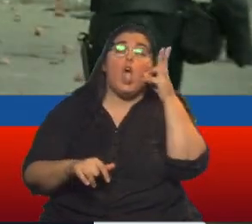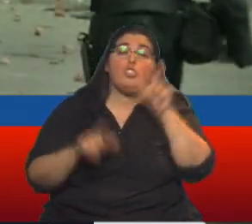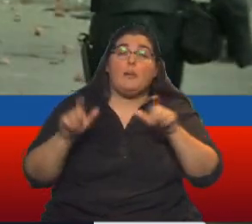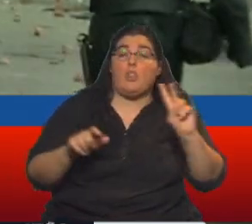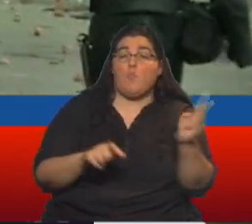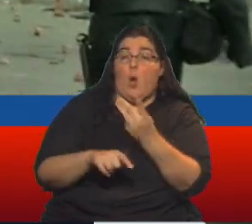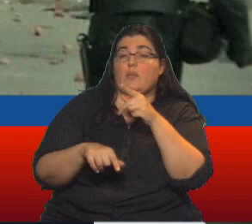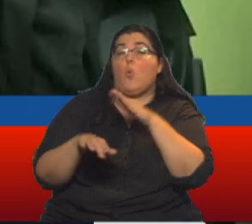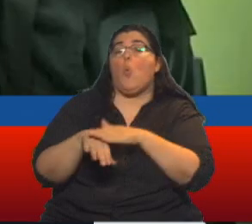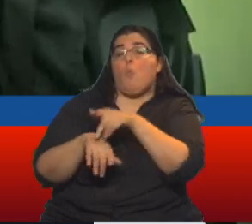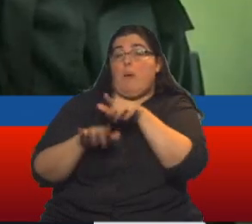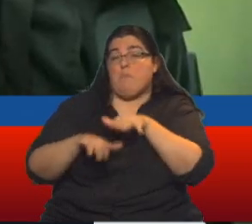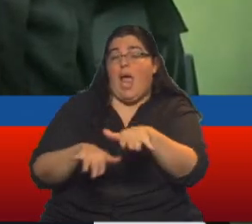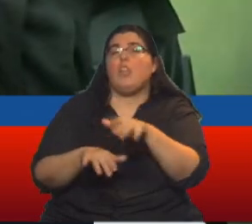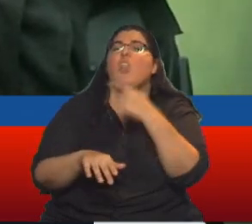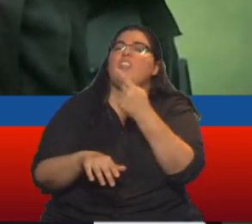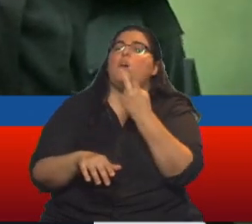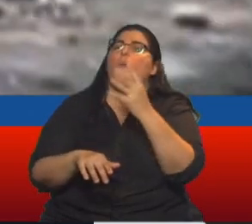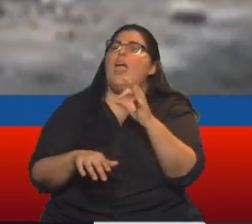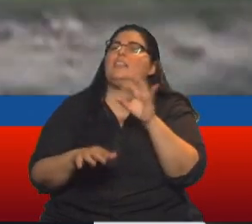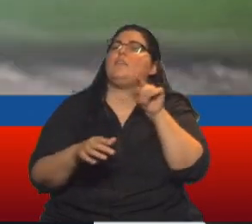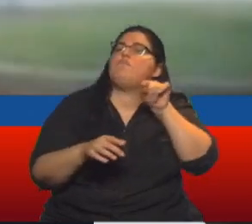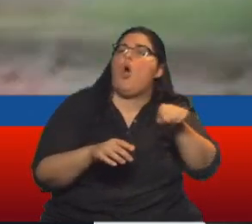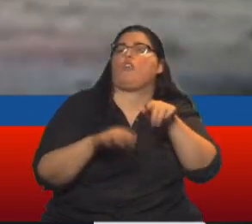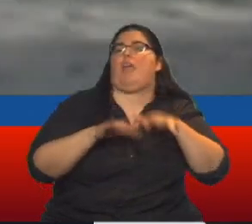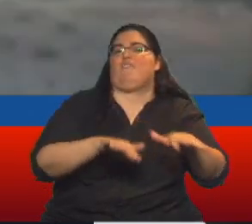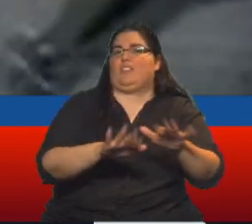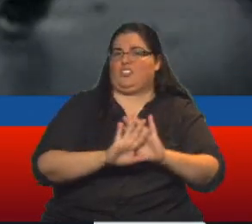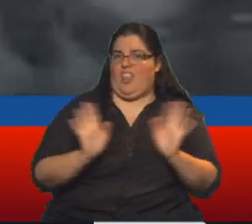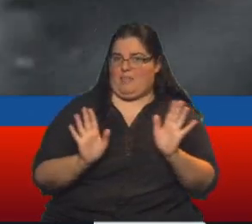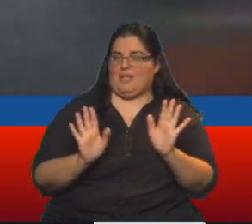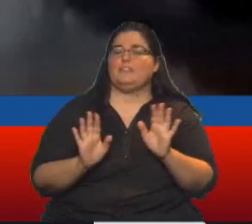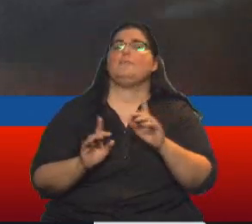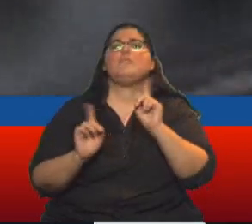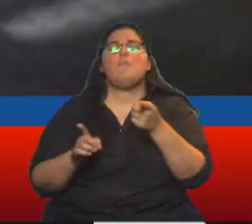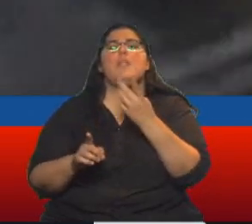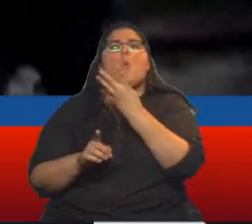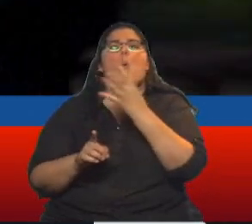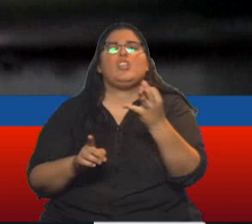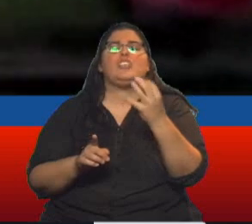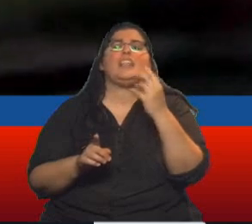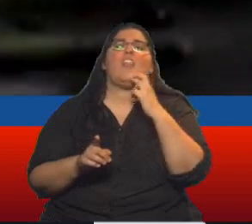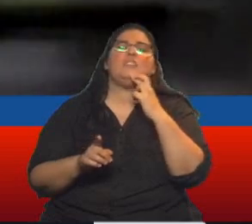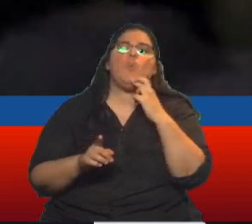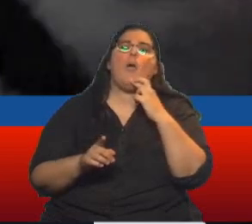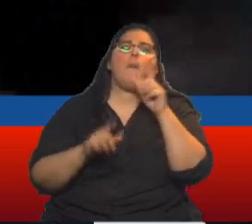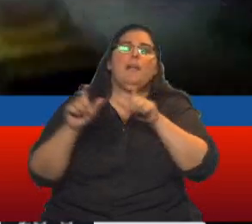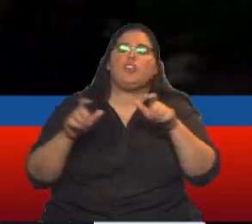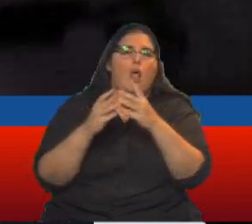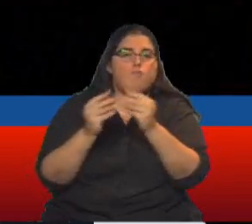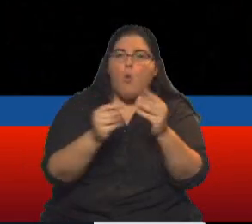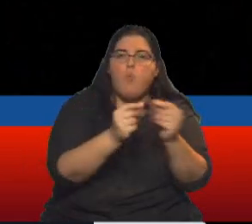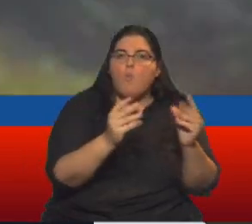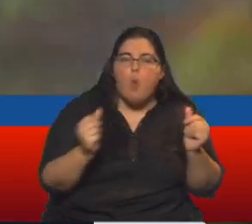solo relaciona 20 con las manifestaciones. También reportó 419 personas desaparecidas,